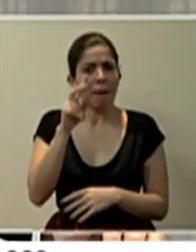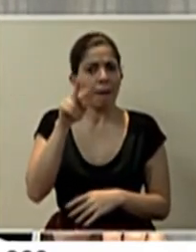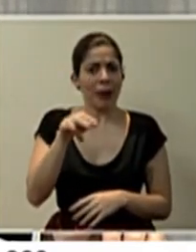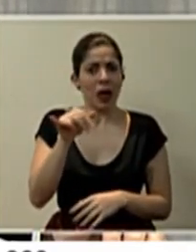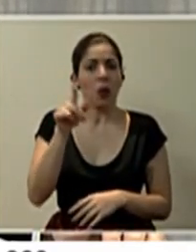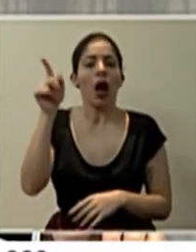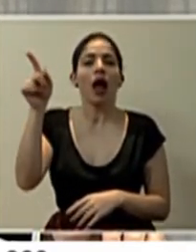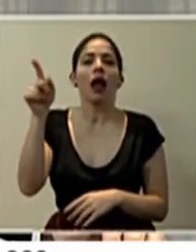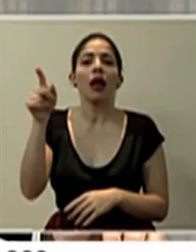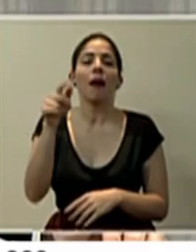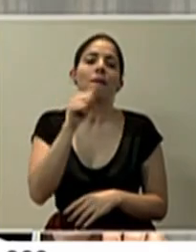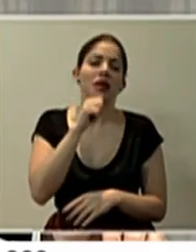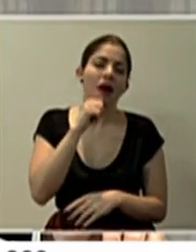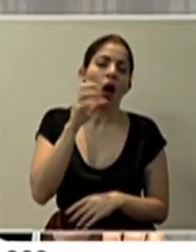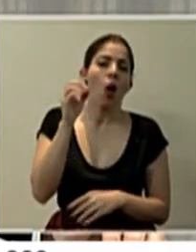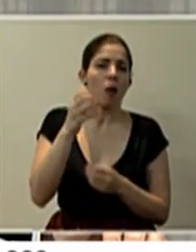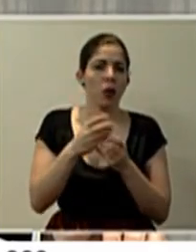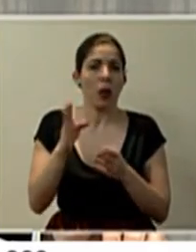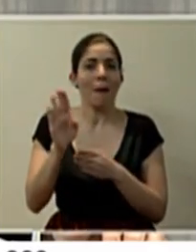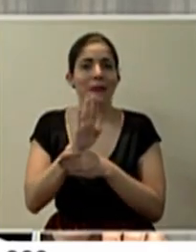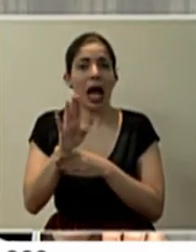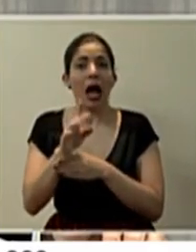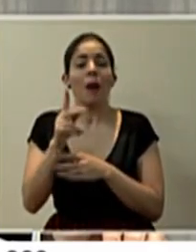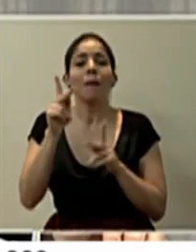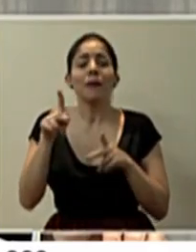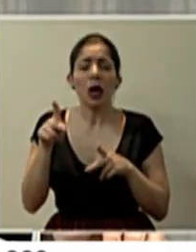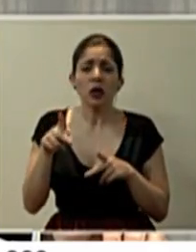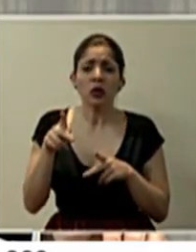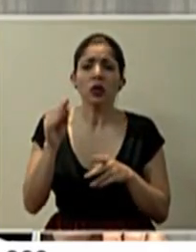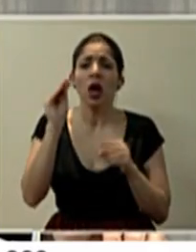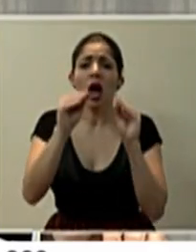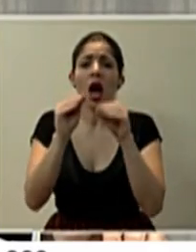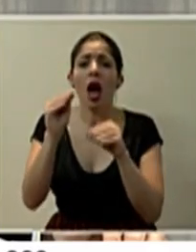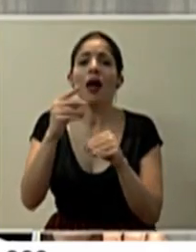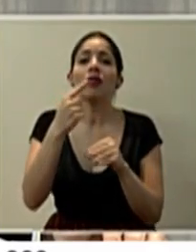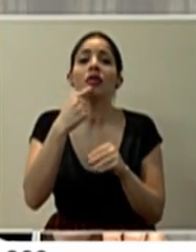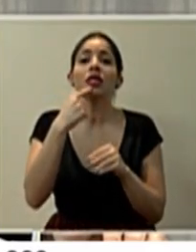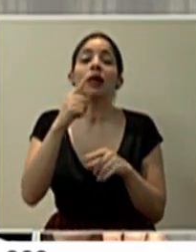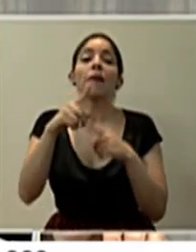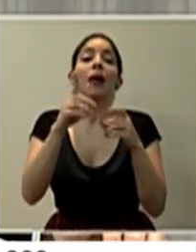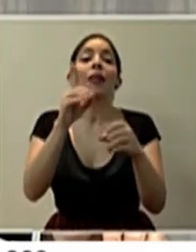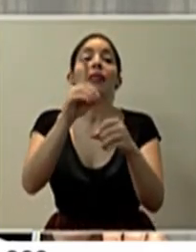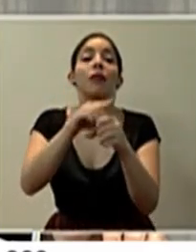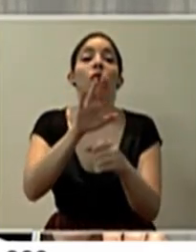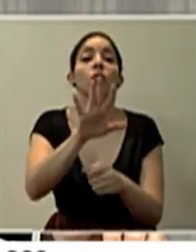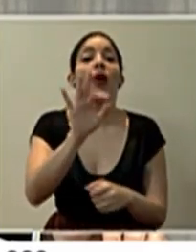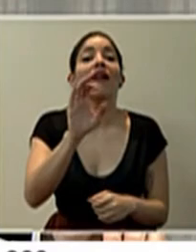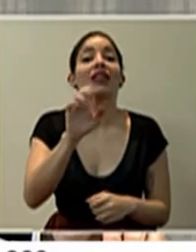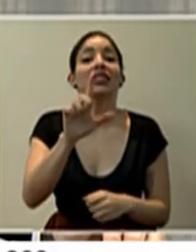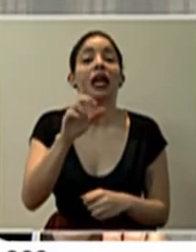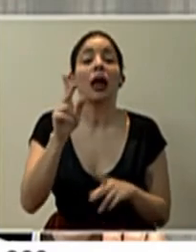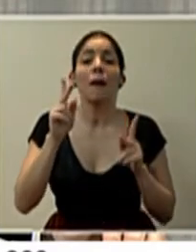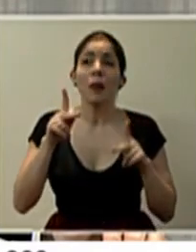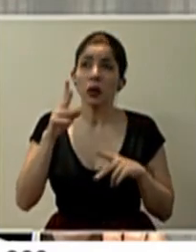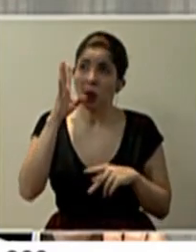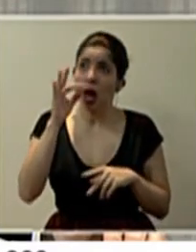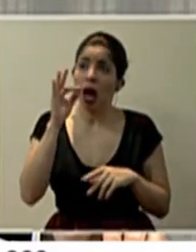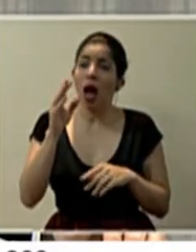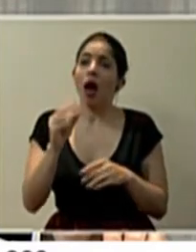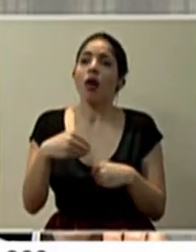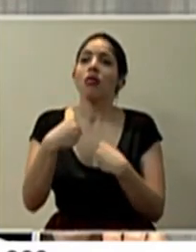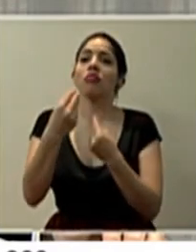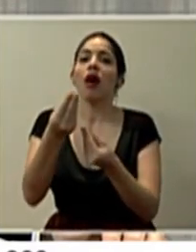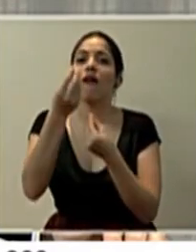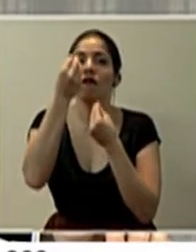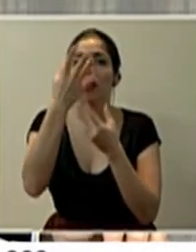para obtener o privadas para obtener datos, donde les dicen que es para depositarles el FCL y proceden a pedirle